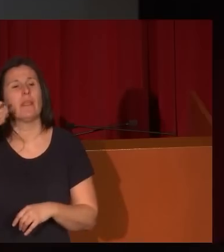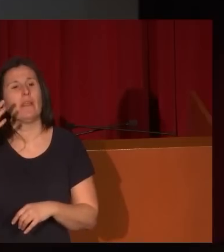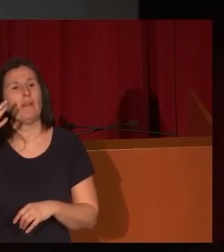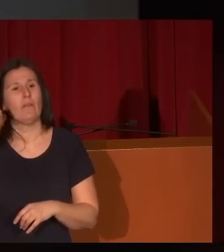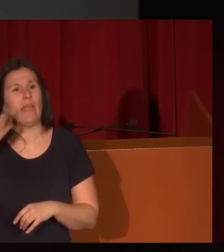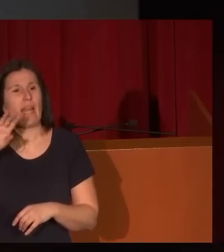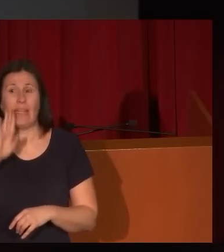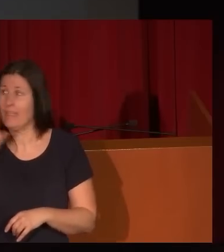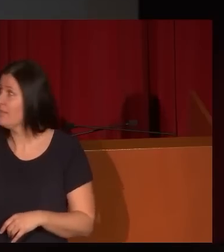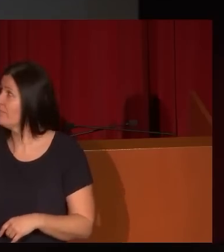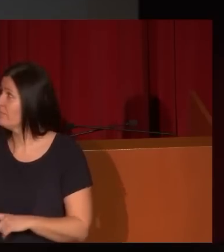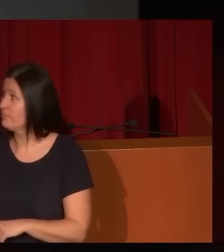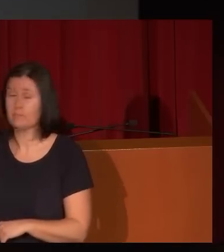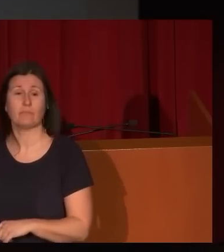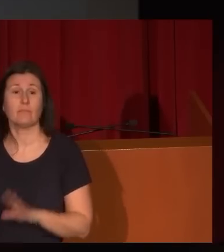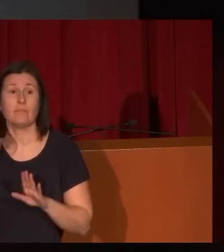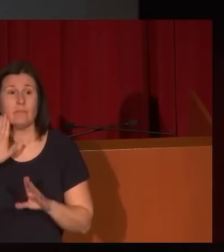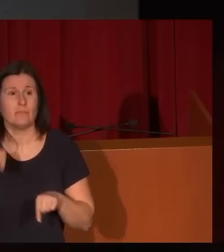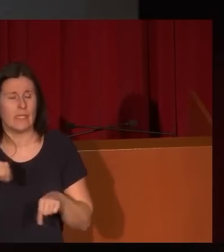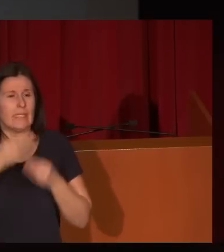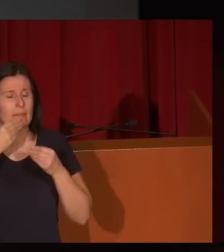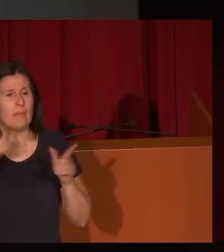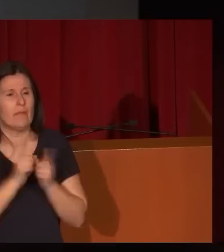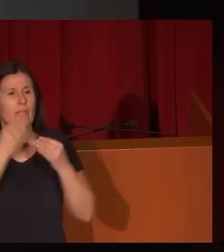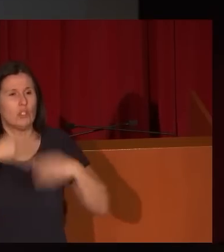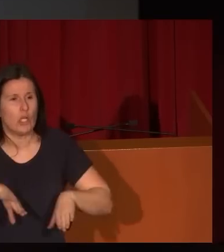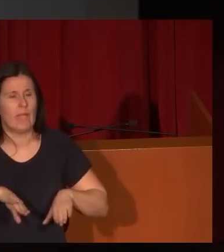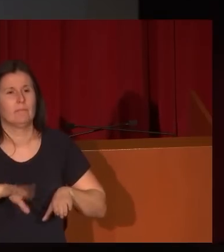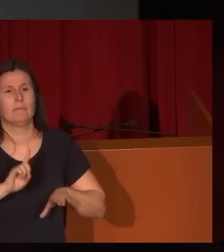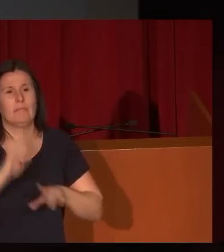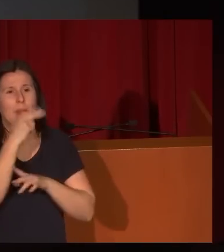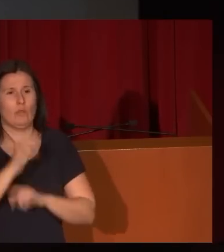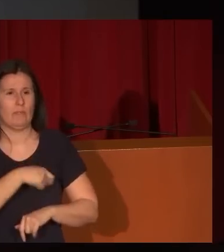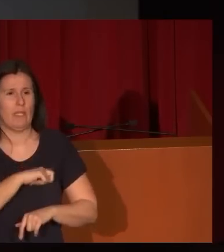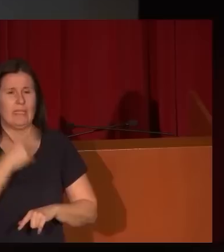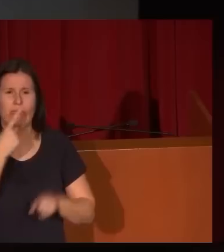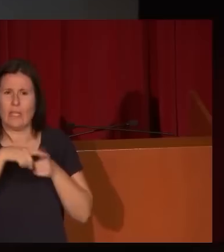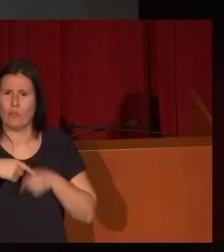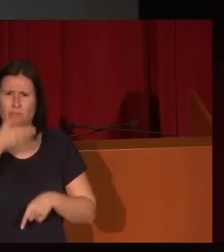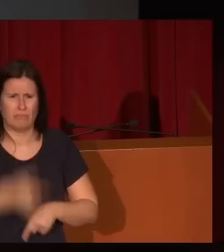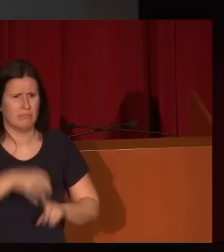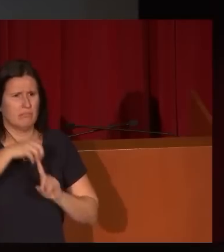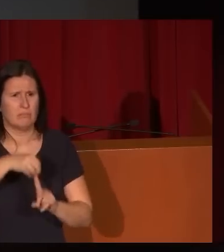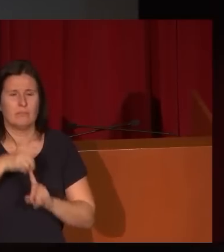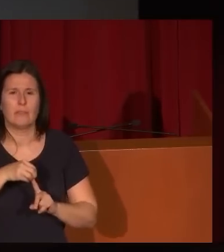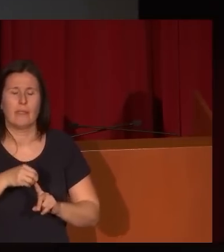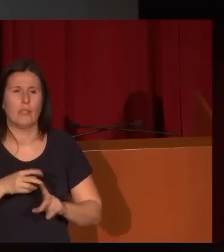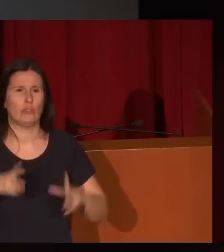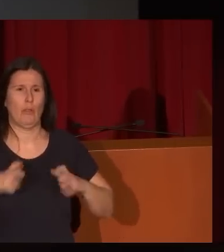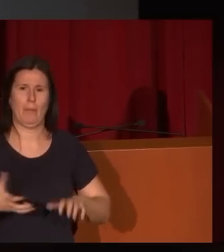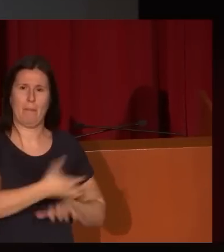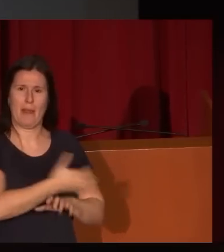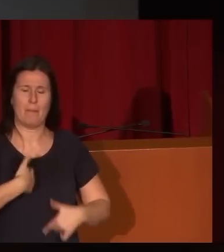en esta obra absolutamente fundamental todavía, que es la breve historia de la pintura española, dice cosas muy claves que nos van a preparar para